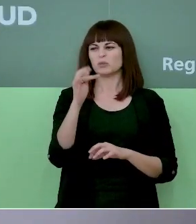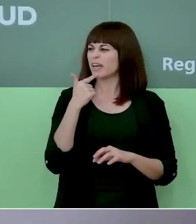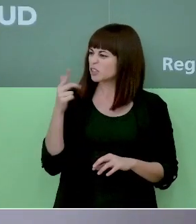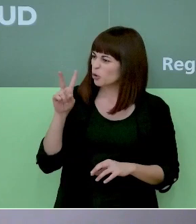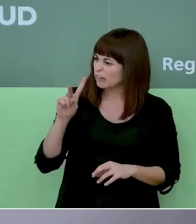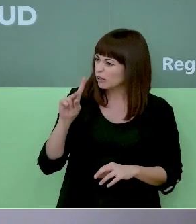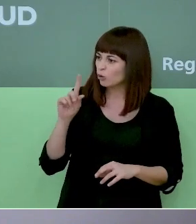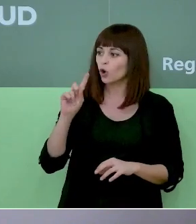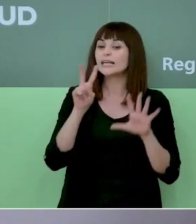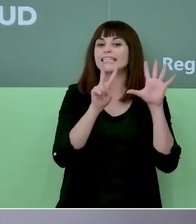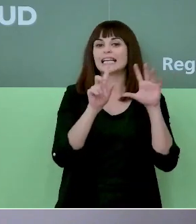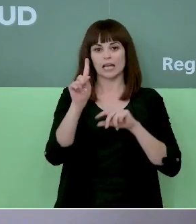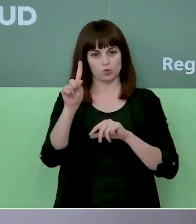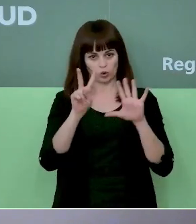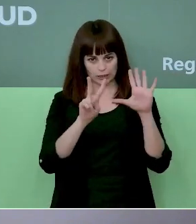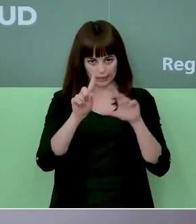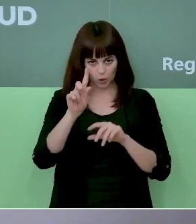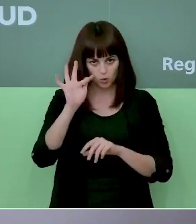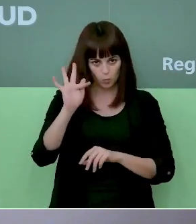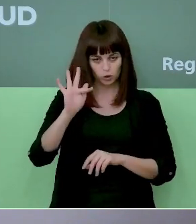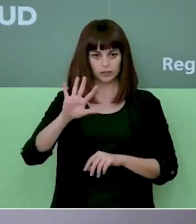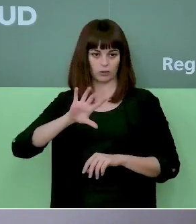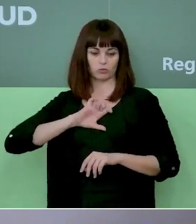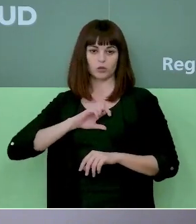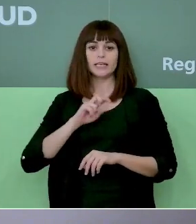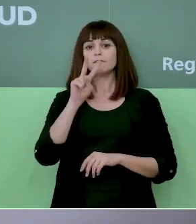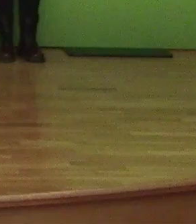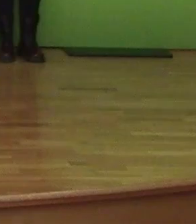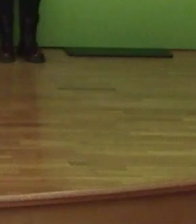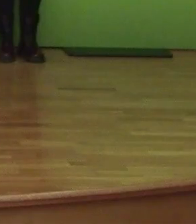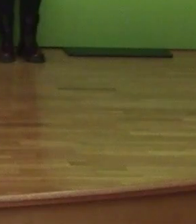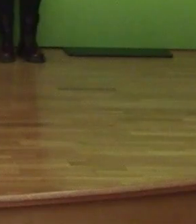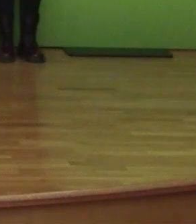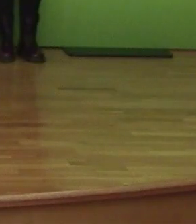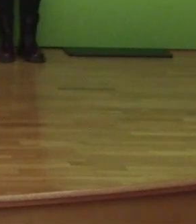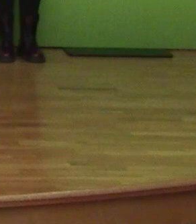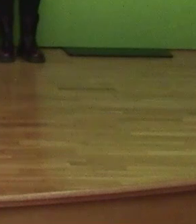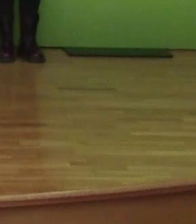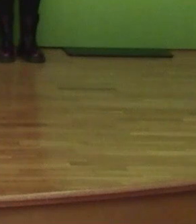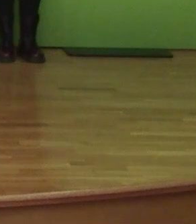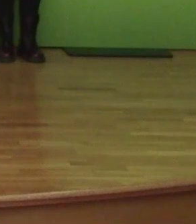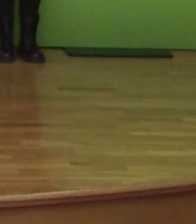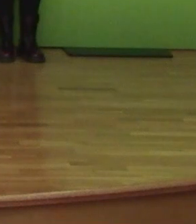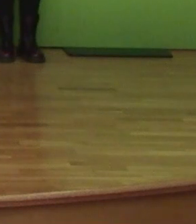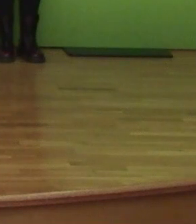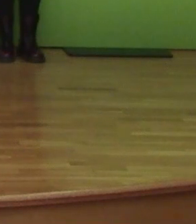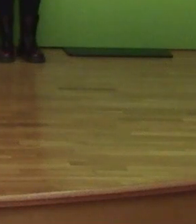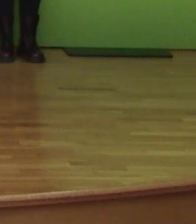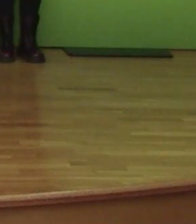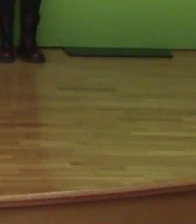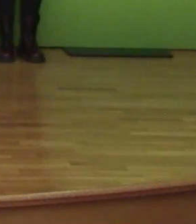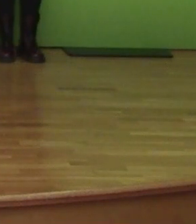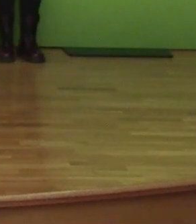21. 71 positivos y 22 fallecidos. No tengo el dato aquí ahora mismo, pero... La